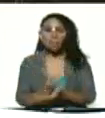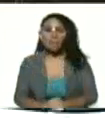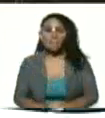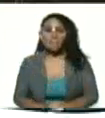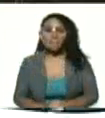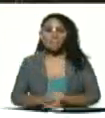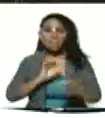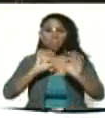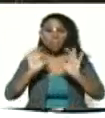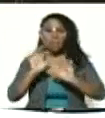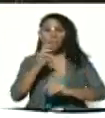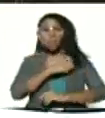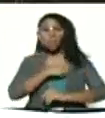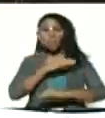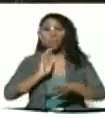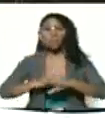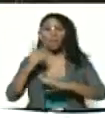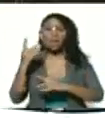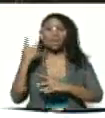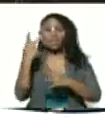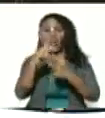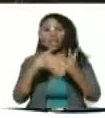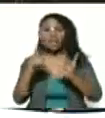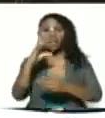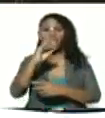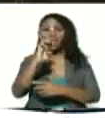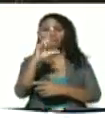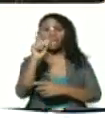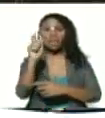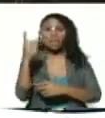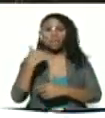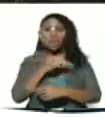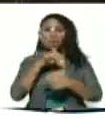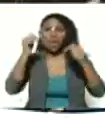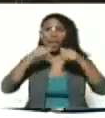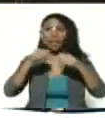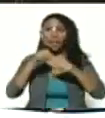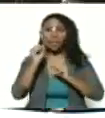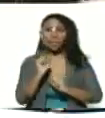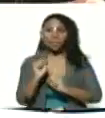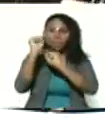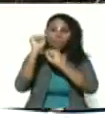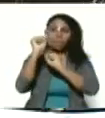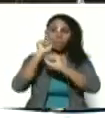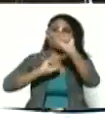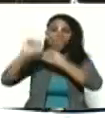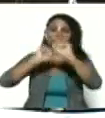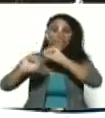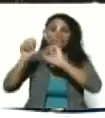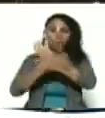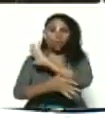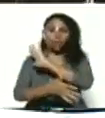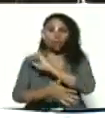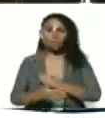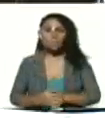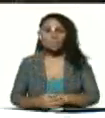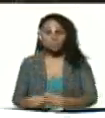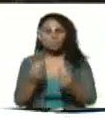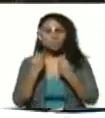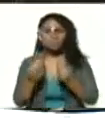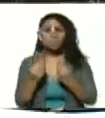preparemos los protocolos porque viene la variante delta y nosotros estamos aquí mira preparados para